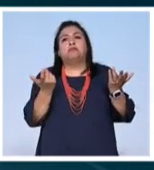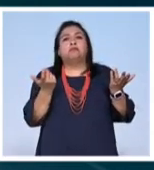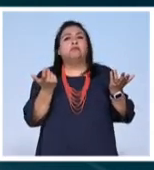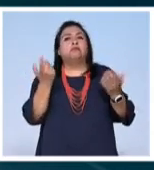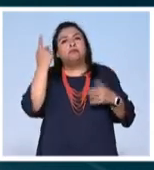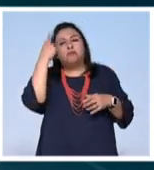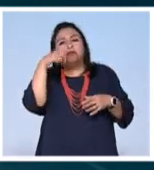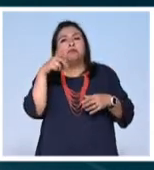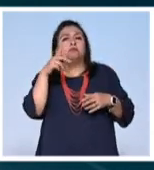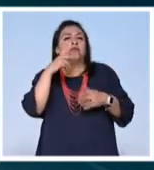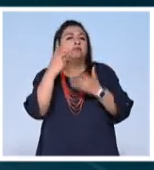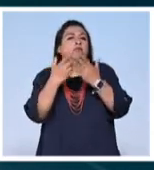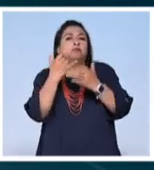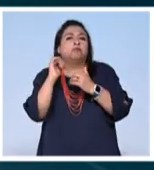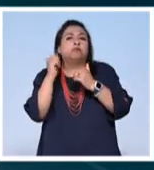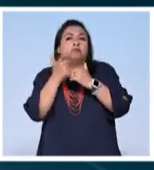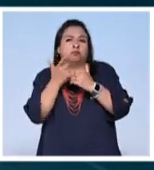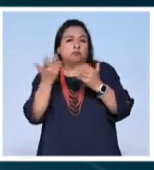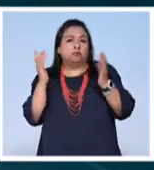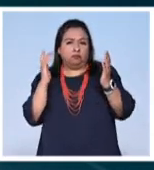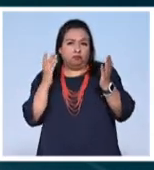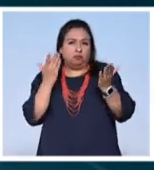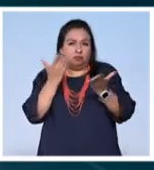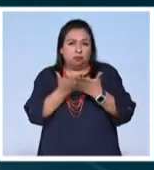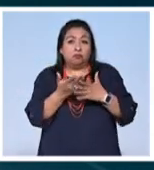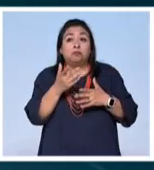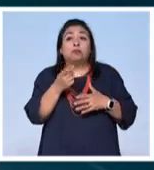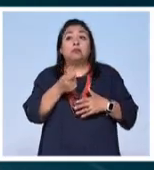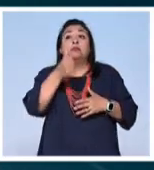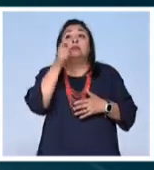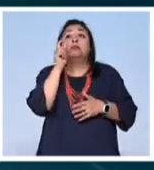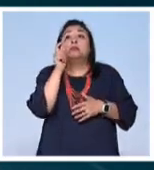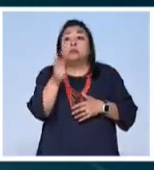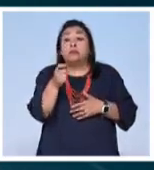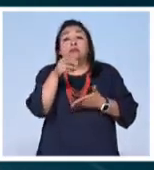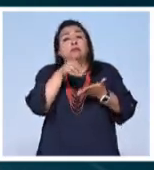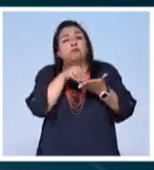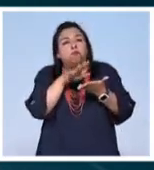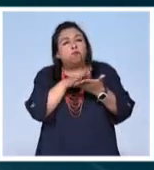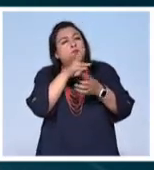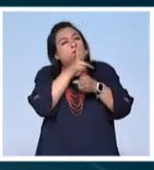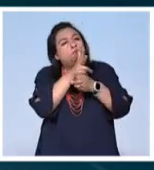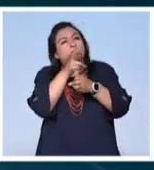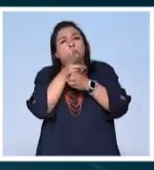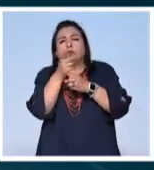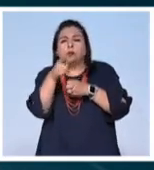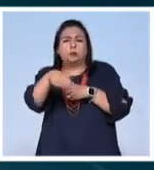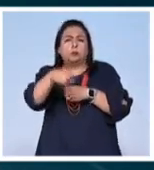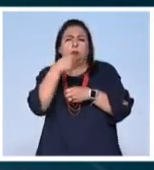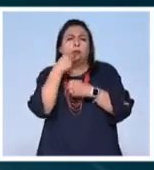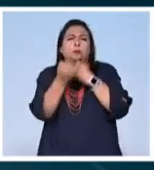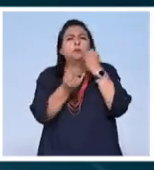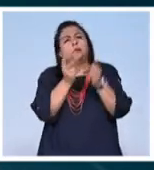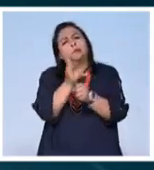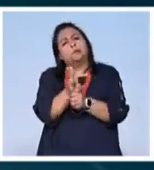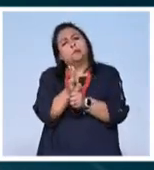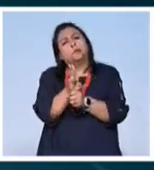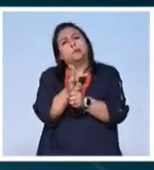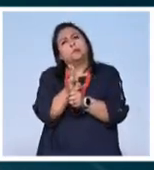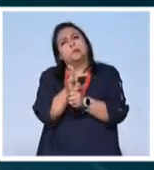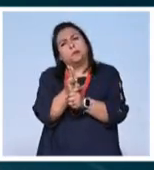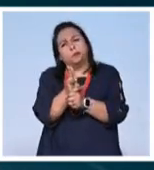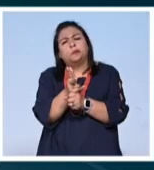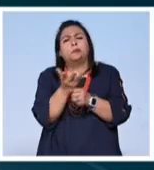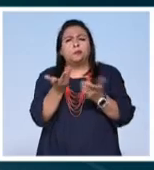proponer un proyecto, etc. Y el primer paso muchas veces es registrar un juego de niños. Está